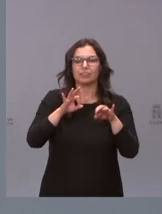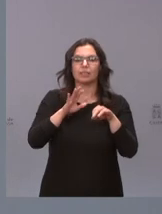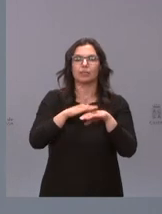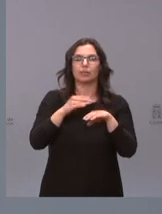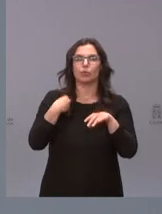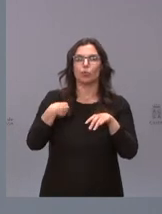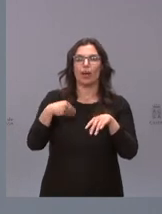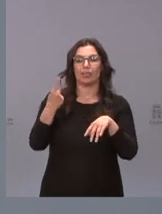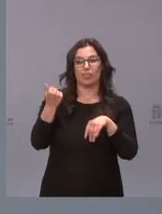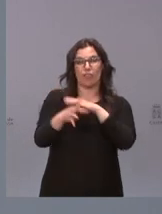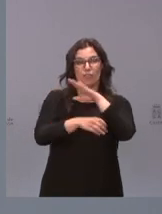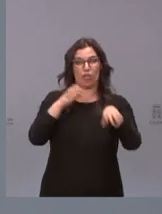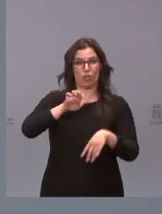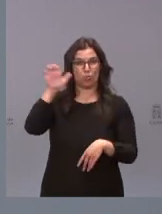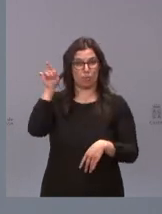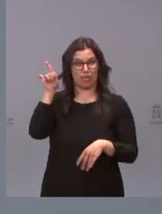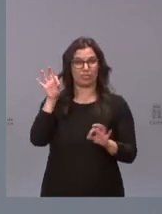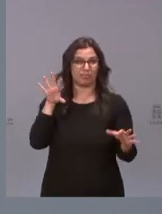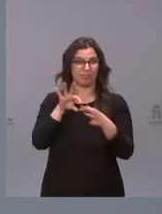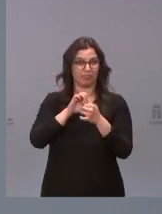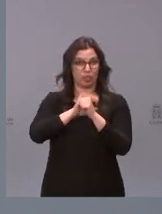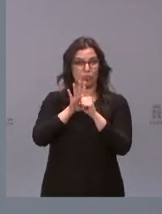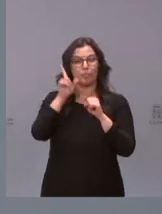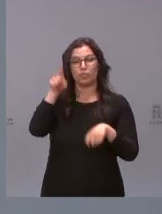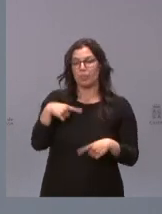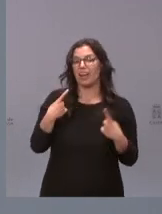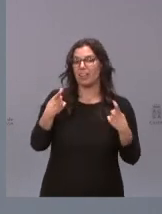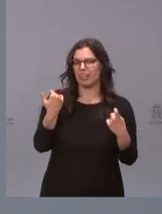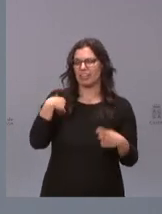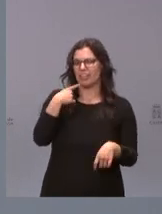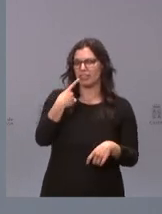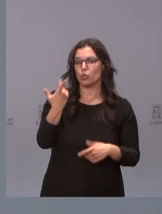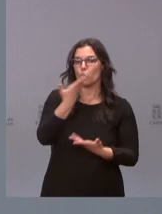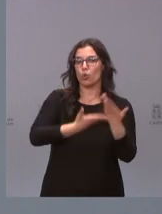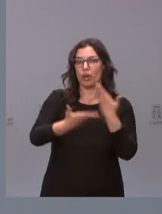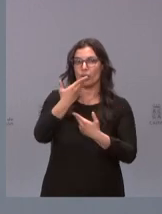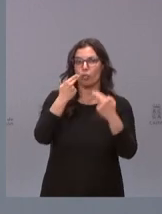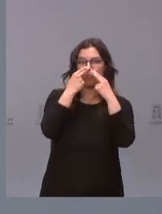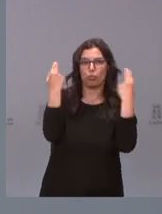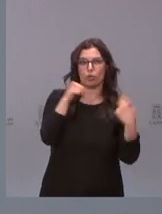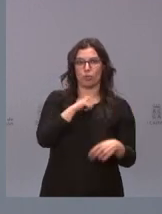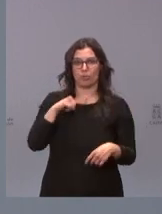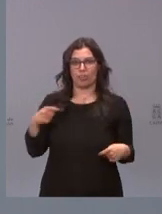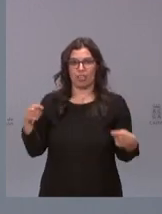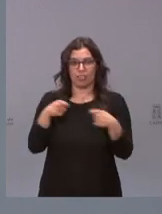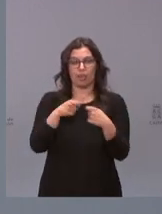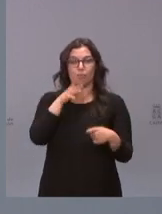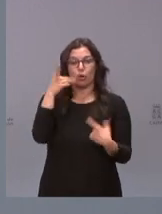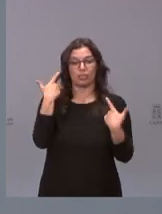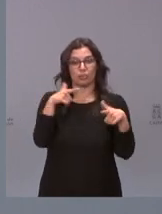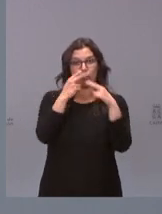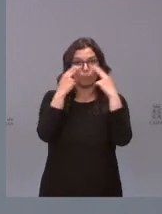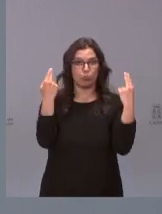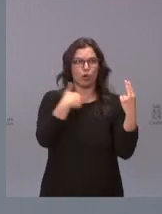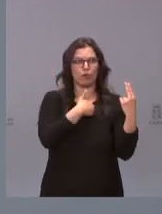resiliencia pero es necesario también se ha dicho la colaboración público-privada porque el sector público